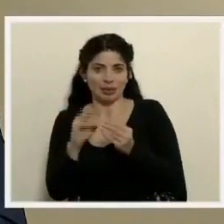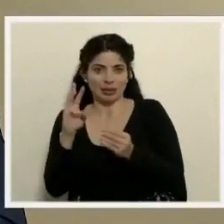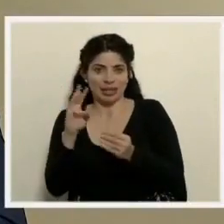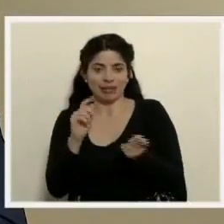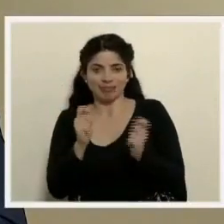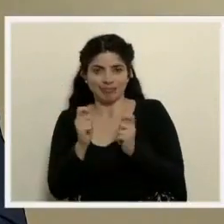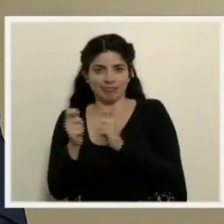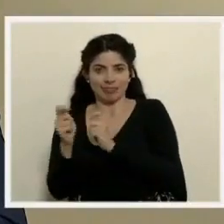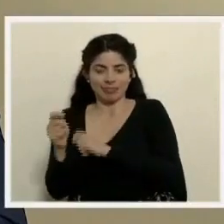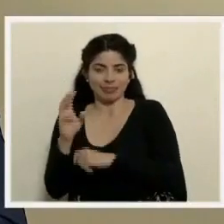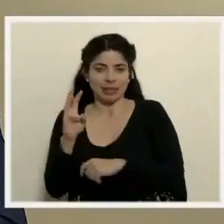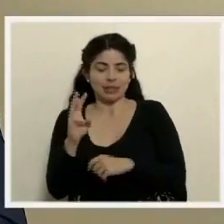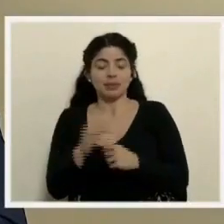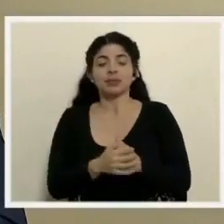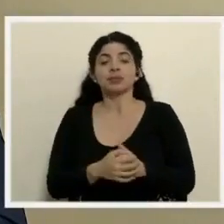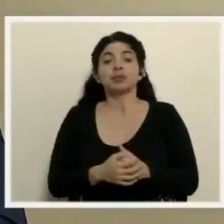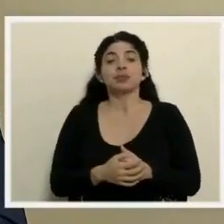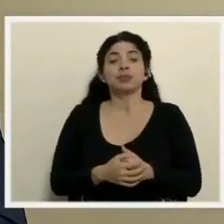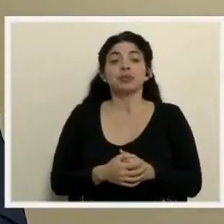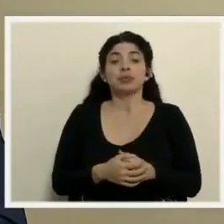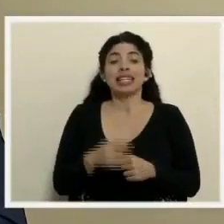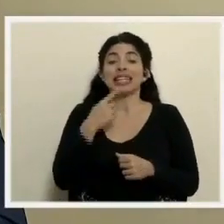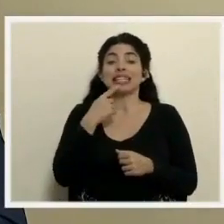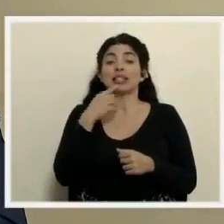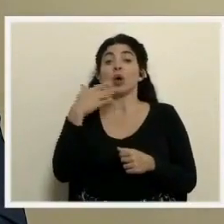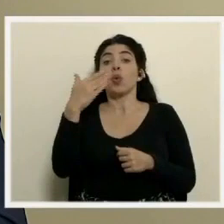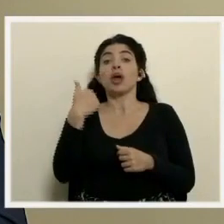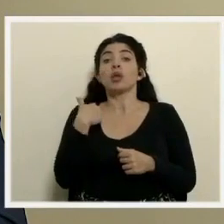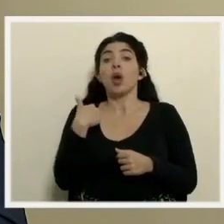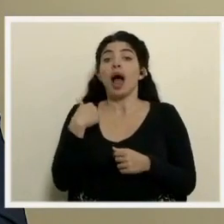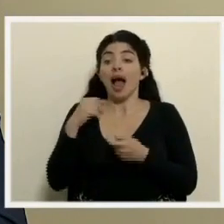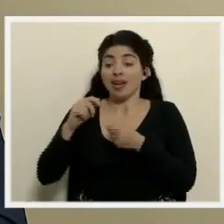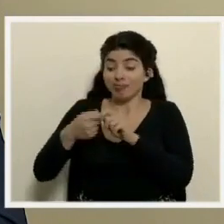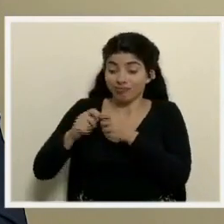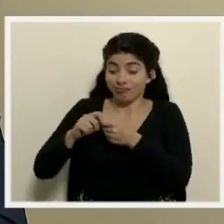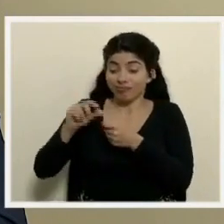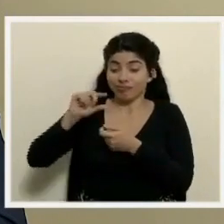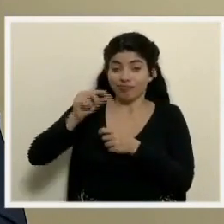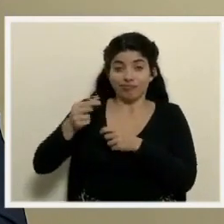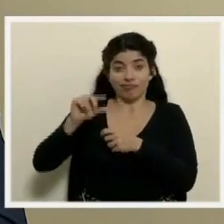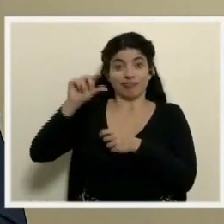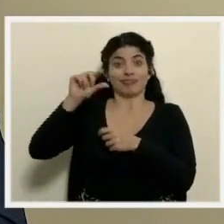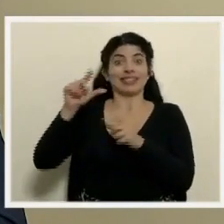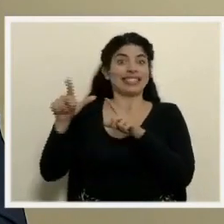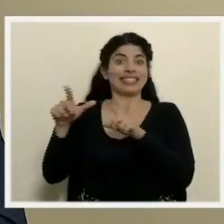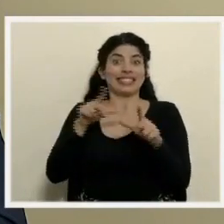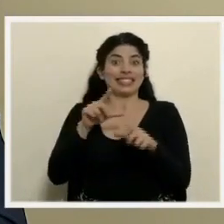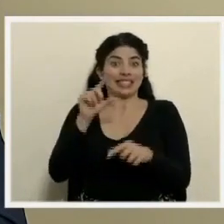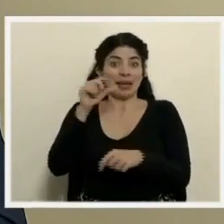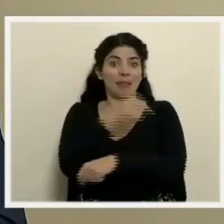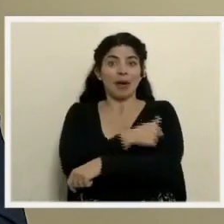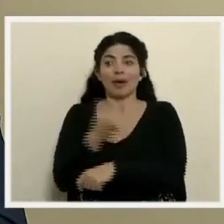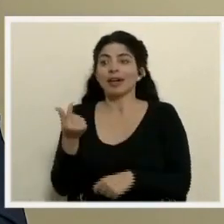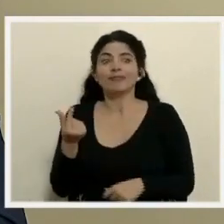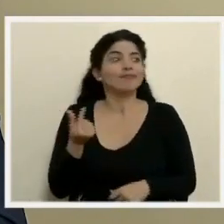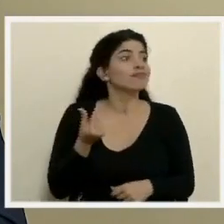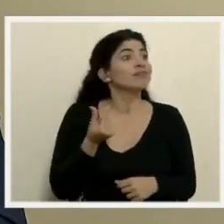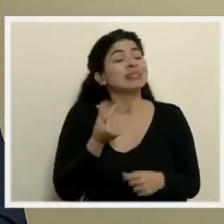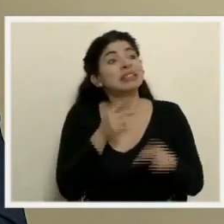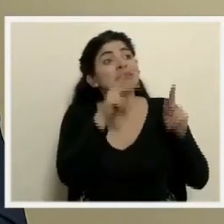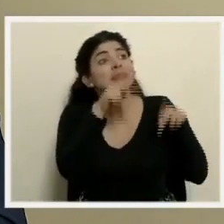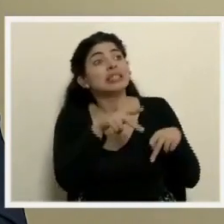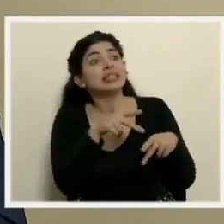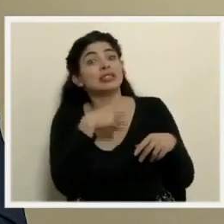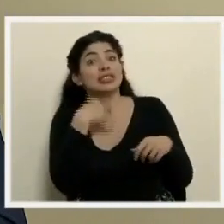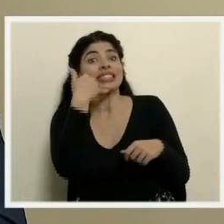y lo que busca es cuando ya hay viales abiertos y ya se van eventualmente a desperdiciar porque no apareció ni la